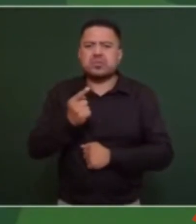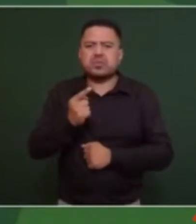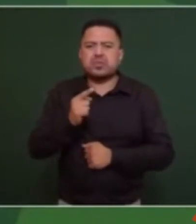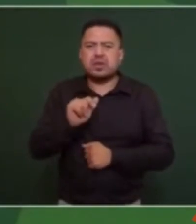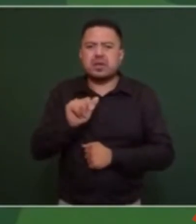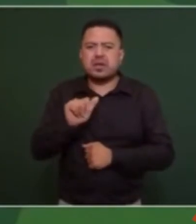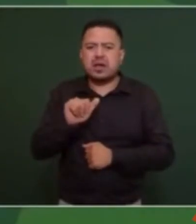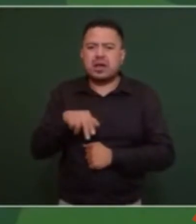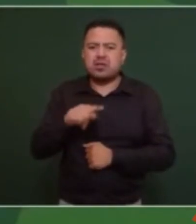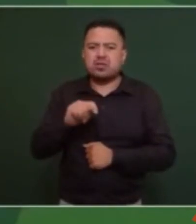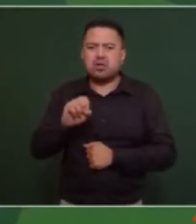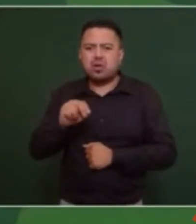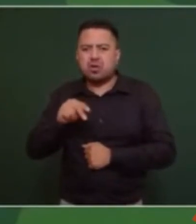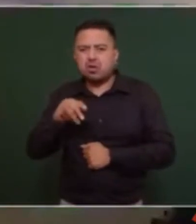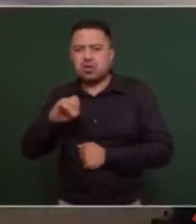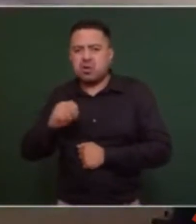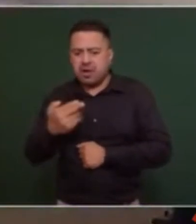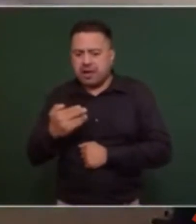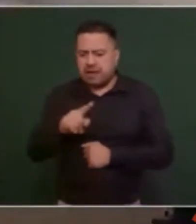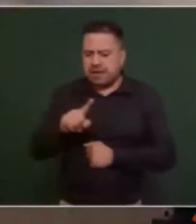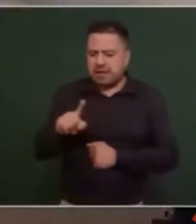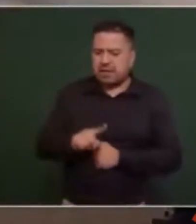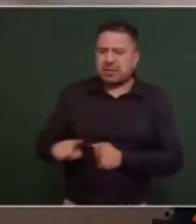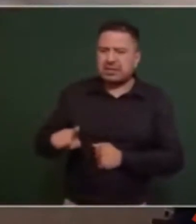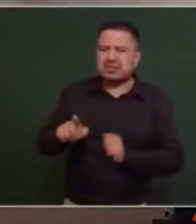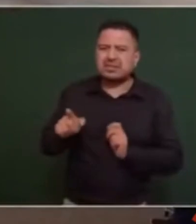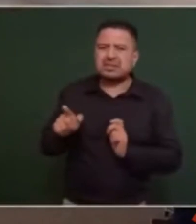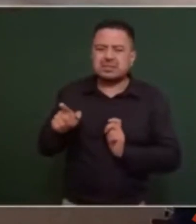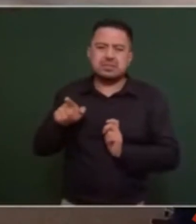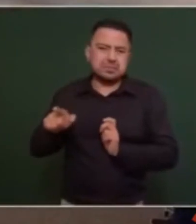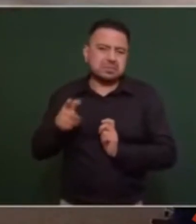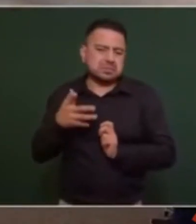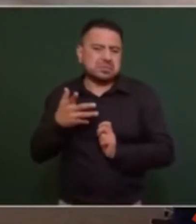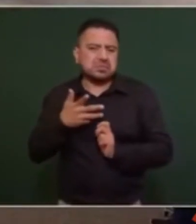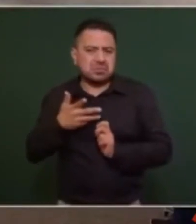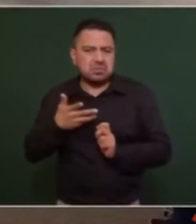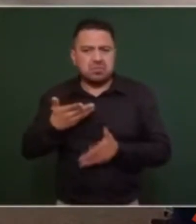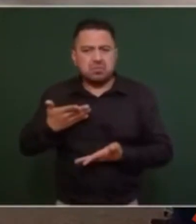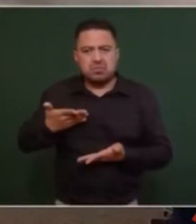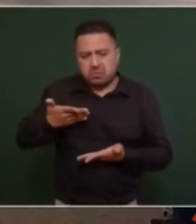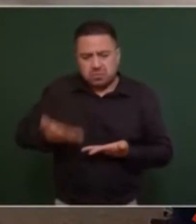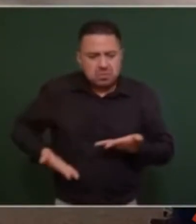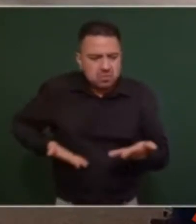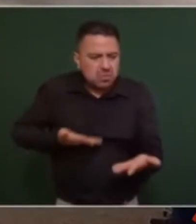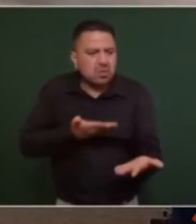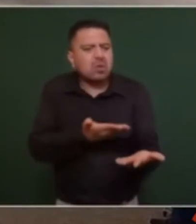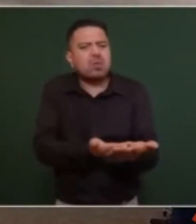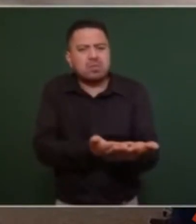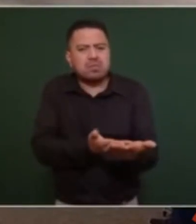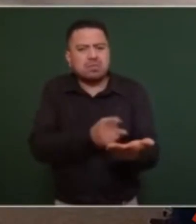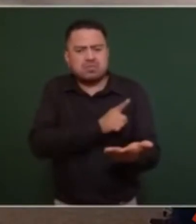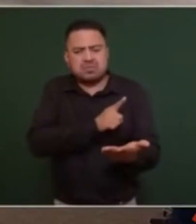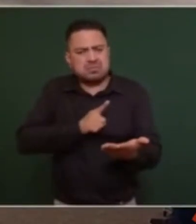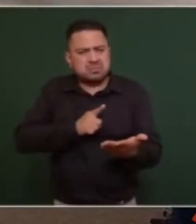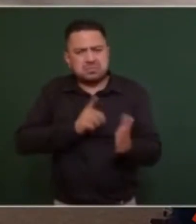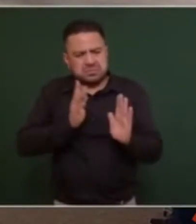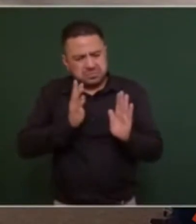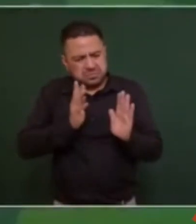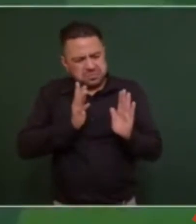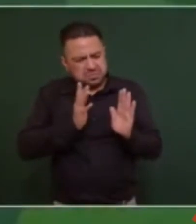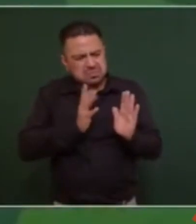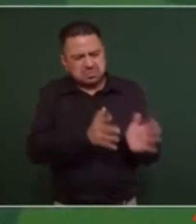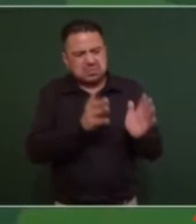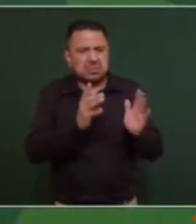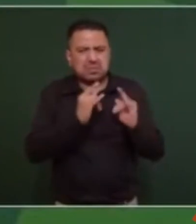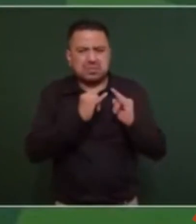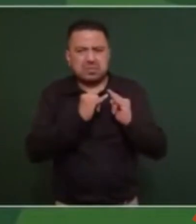eh tenía la propuesta de que se mantuviese el